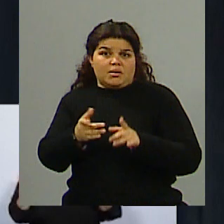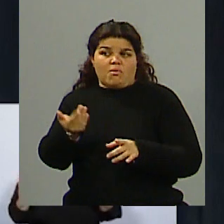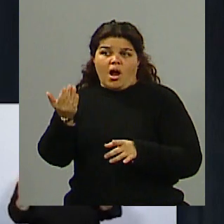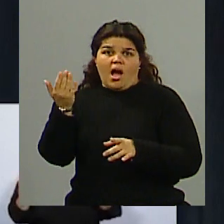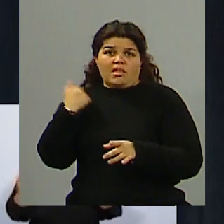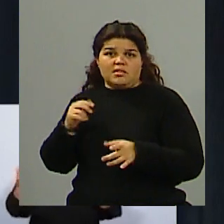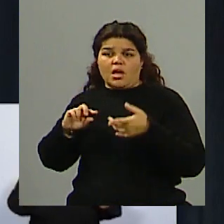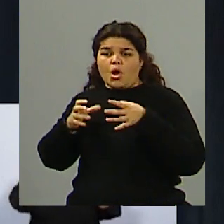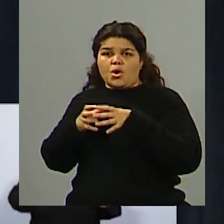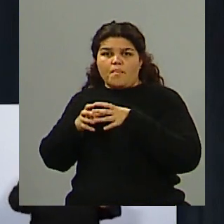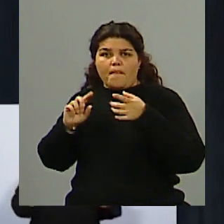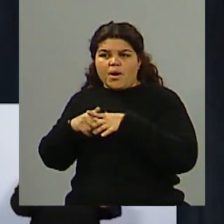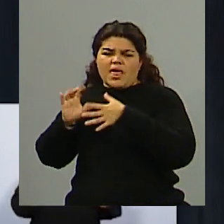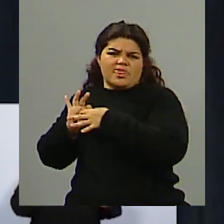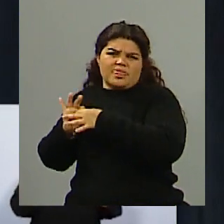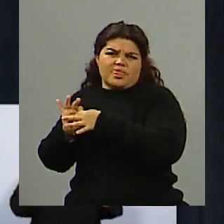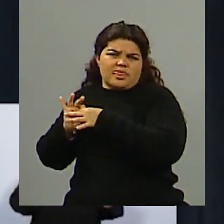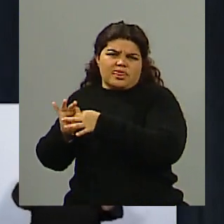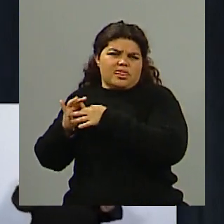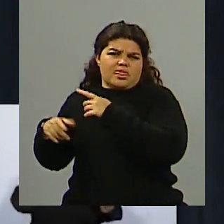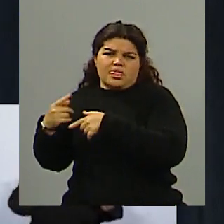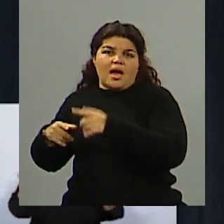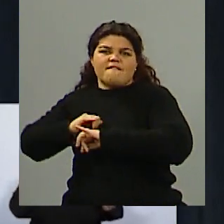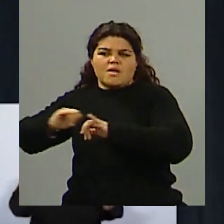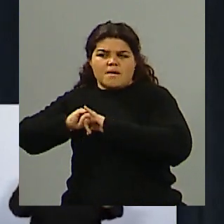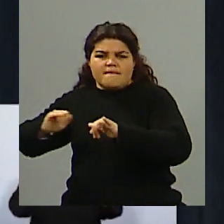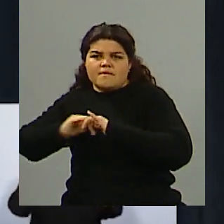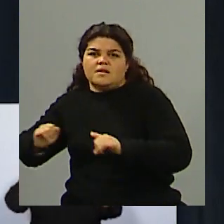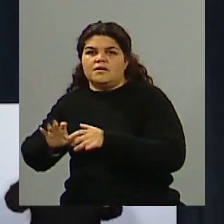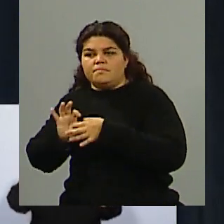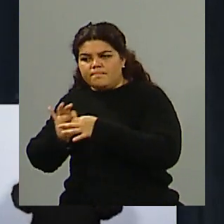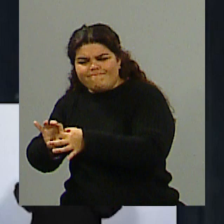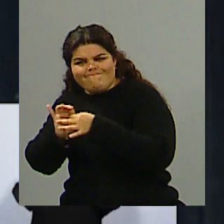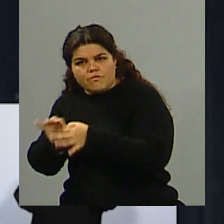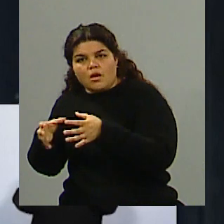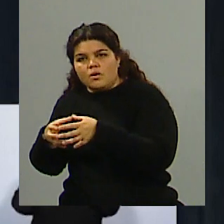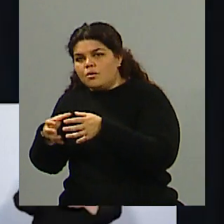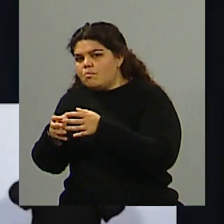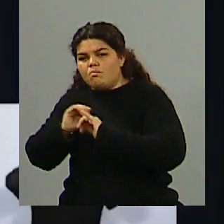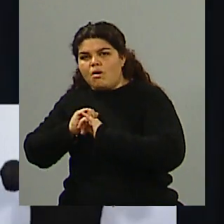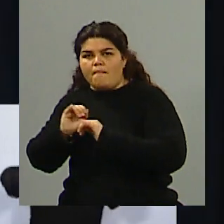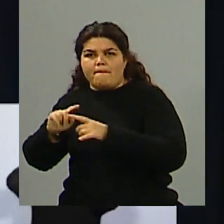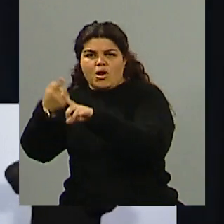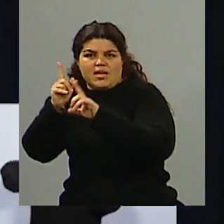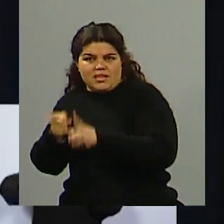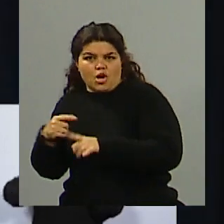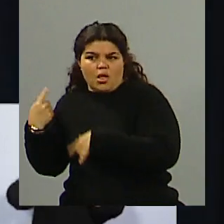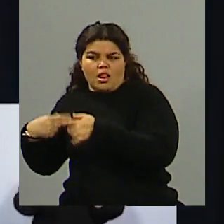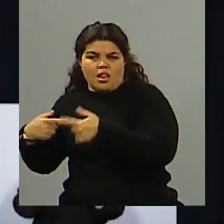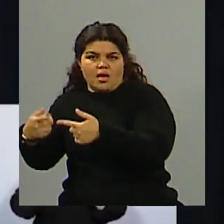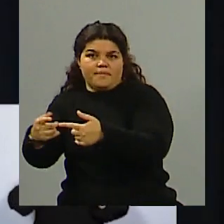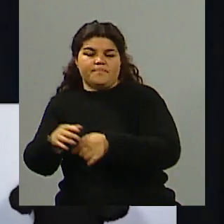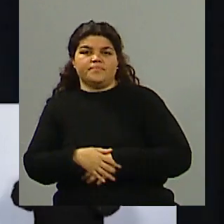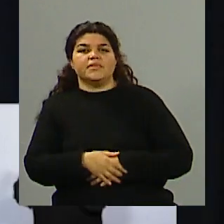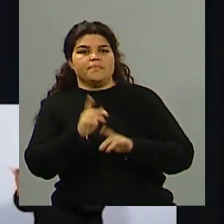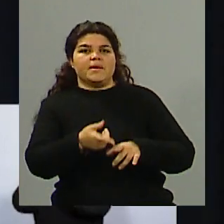político, de hecho, muy activo, con lo cual, bueno, no es solo de... En ejecutivo, estuvieron antes en el ejecutivo y después